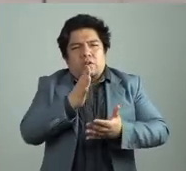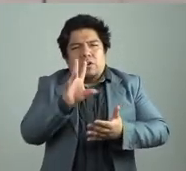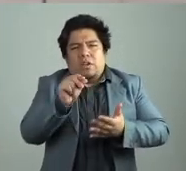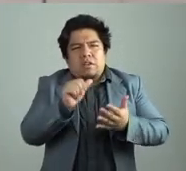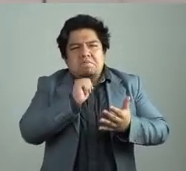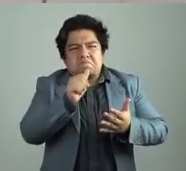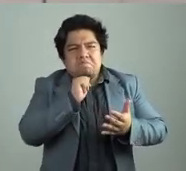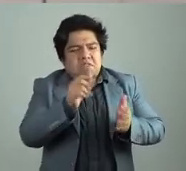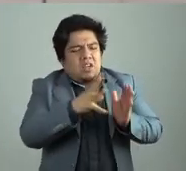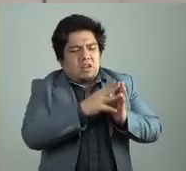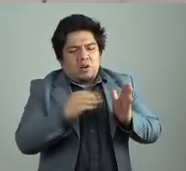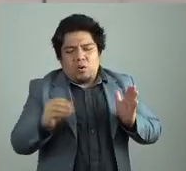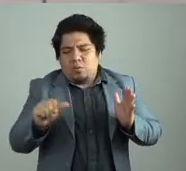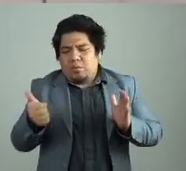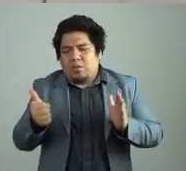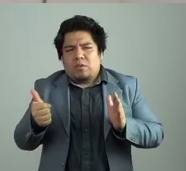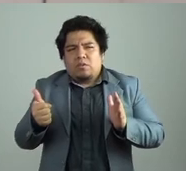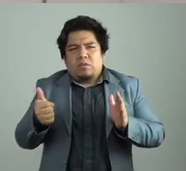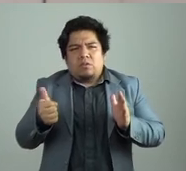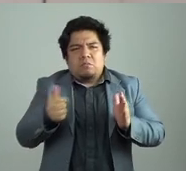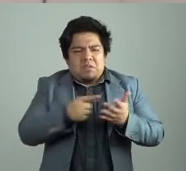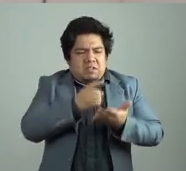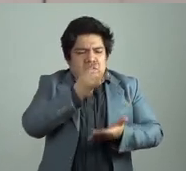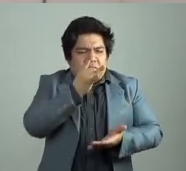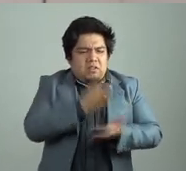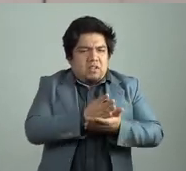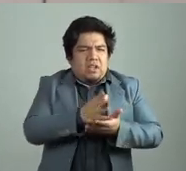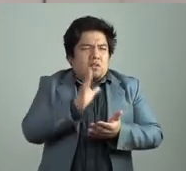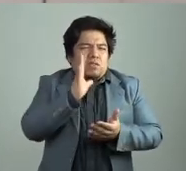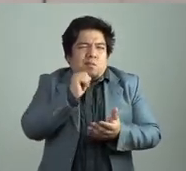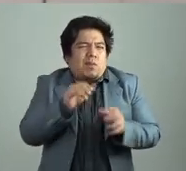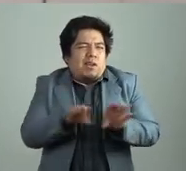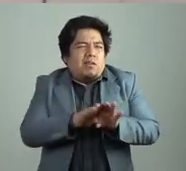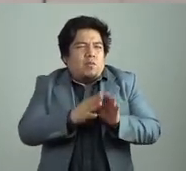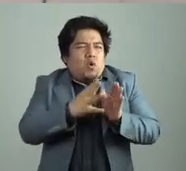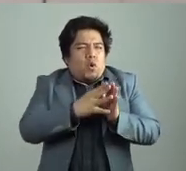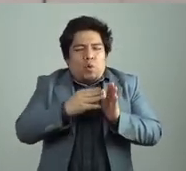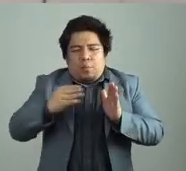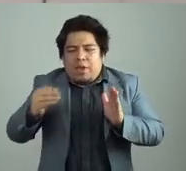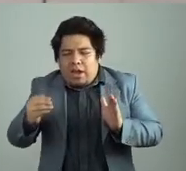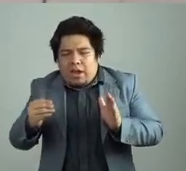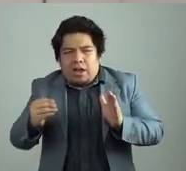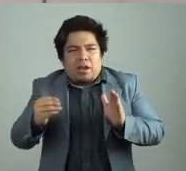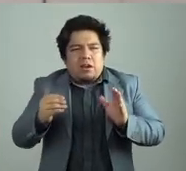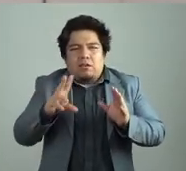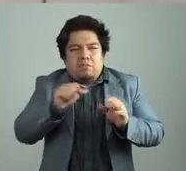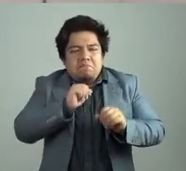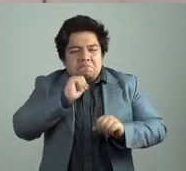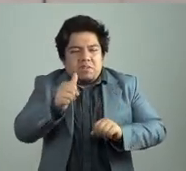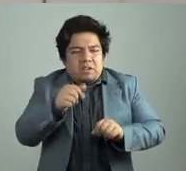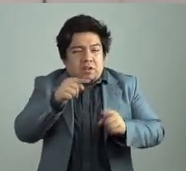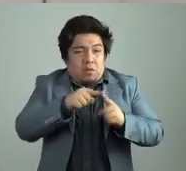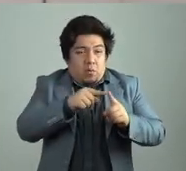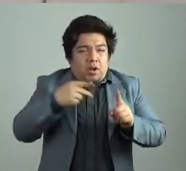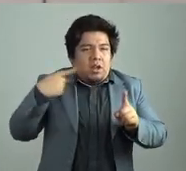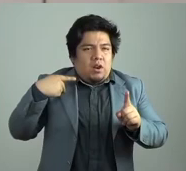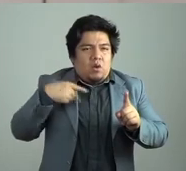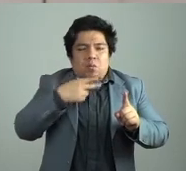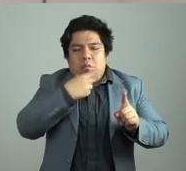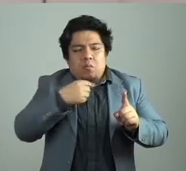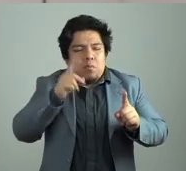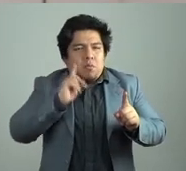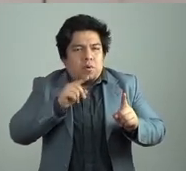que sea único y repetible, ¿no? O sea, que planteen algo y que,